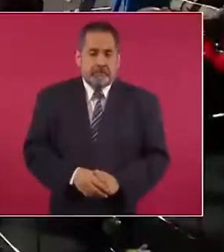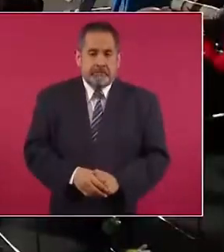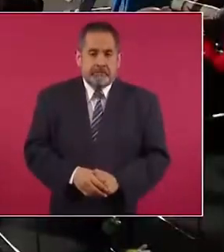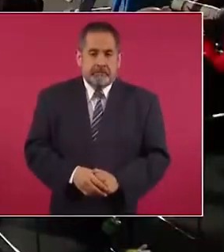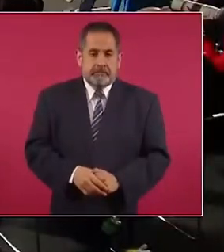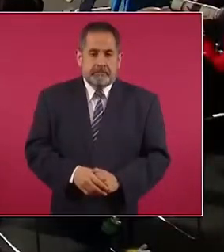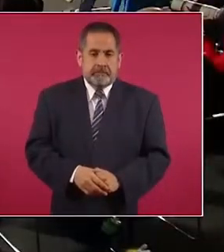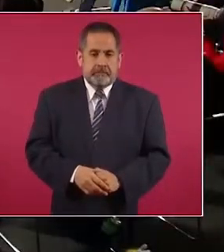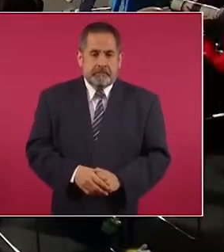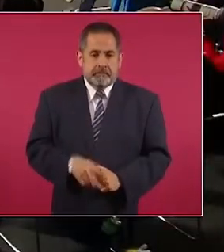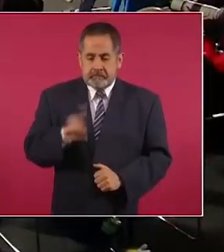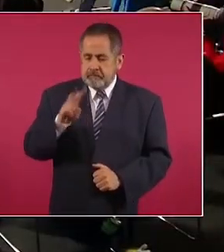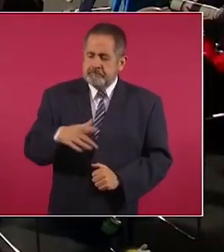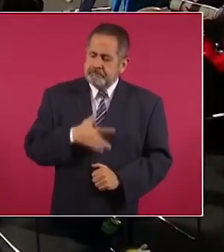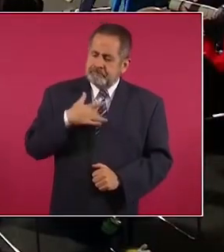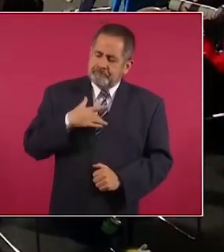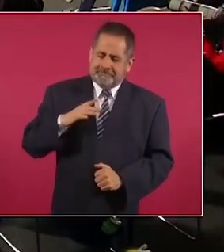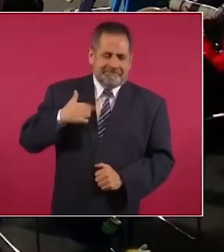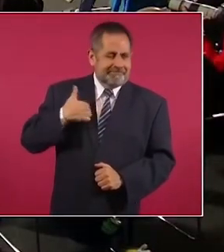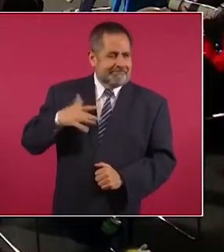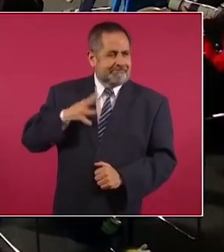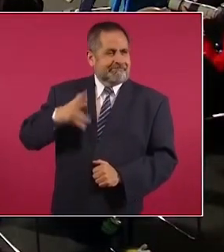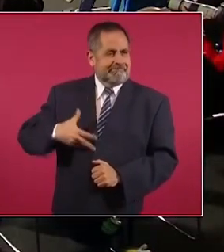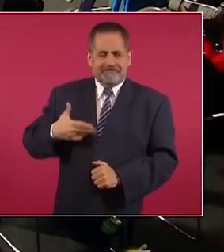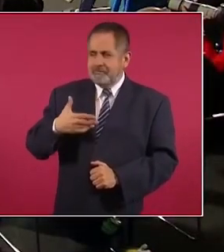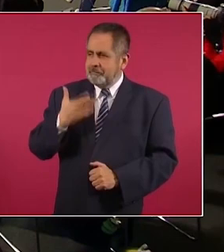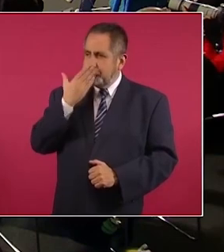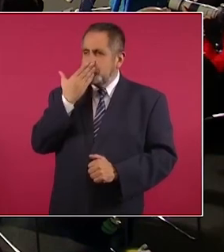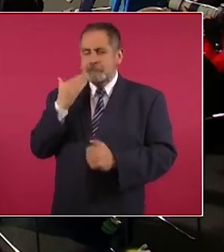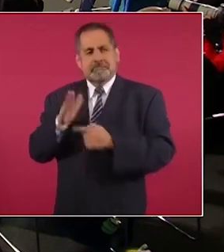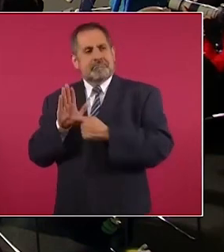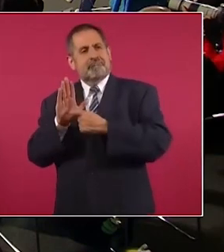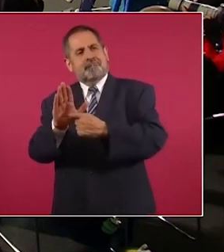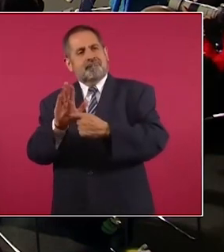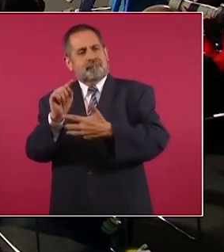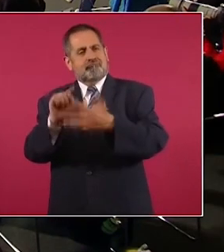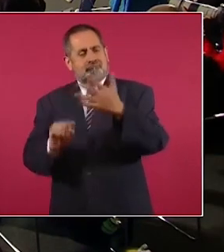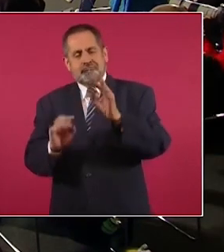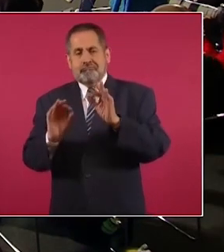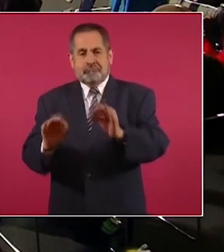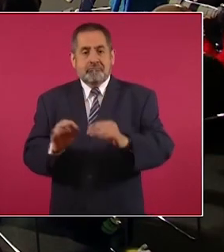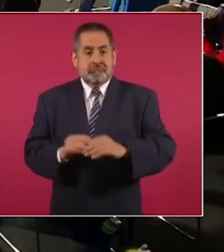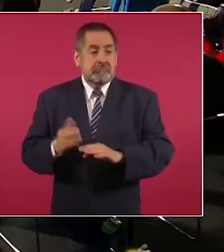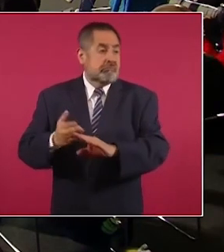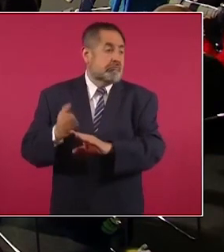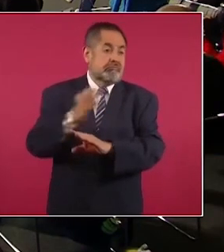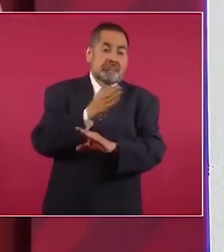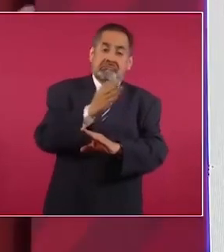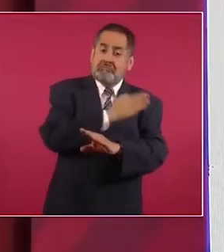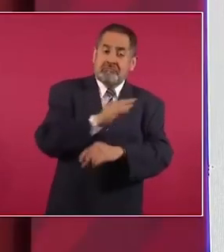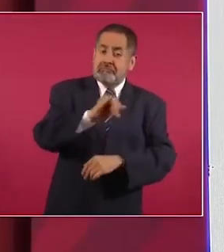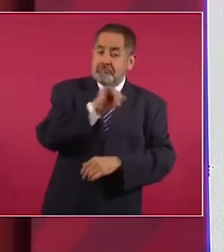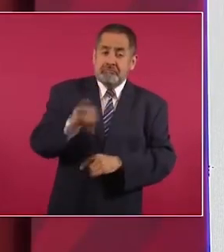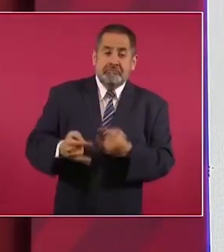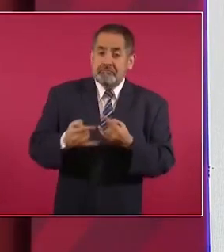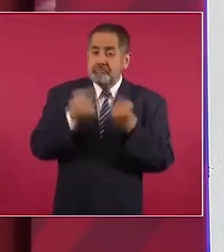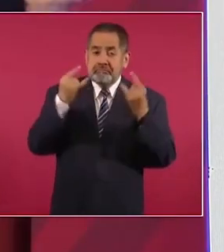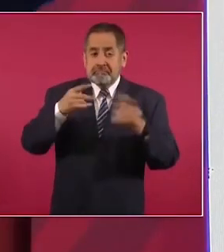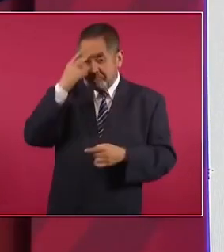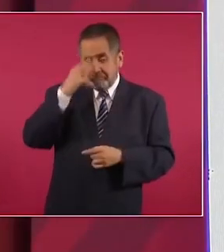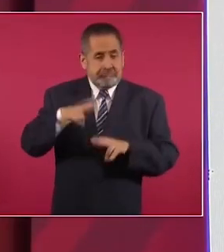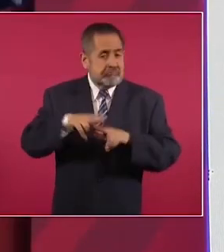me da mucho orgullo poder mostrar esto porque nunca en la historia de México